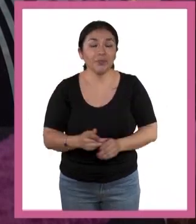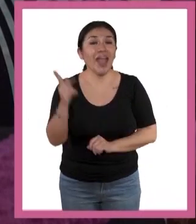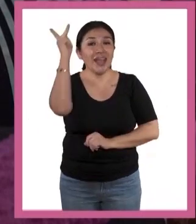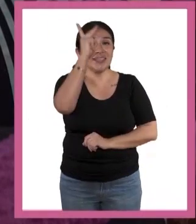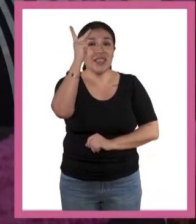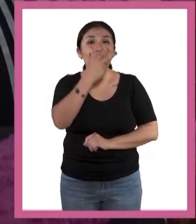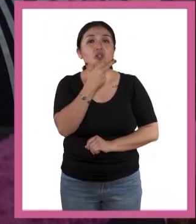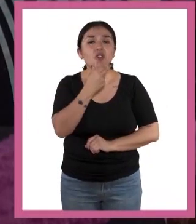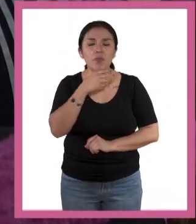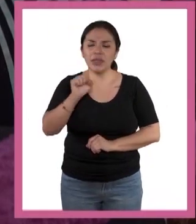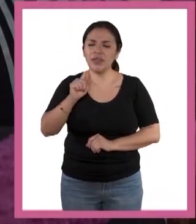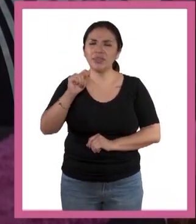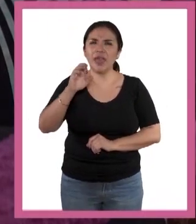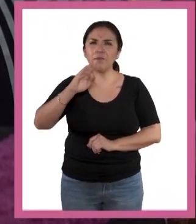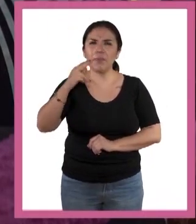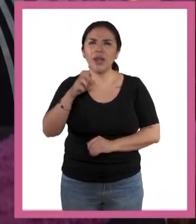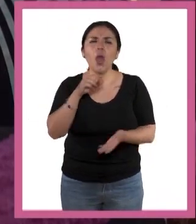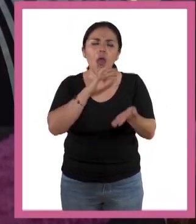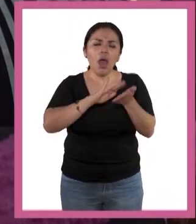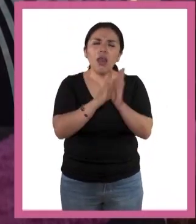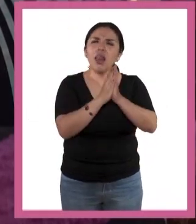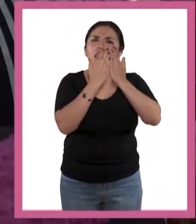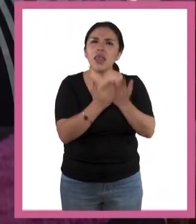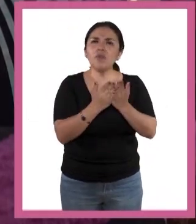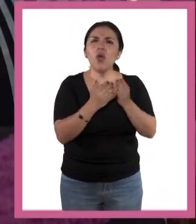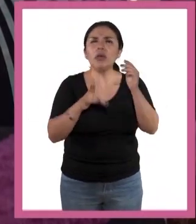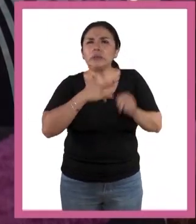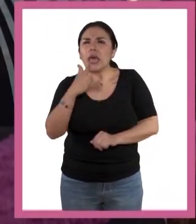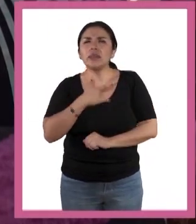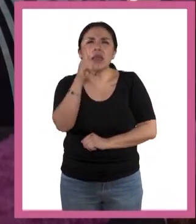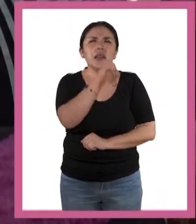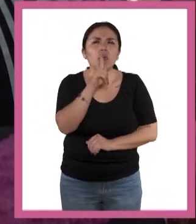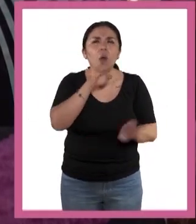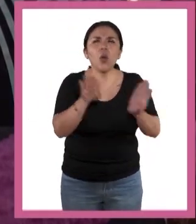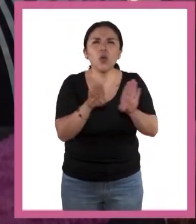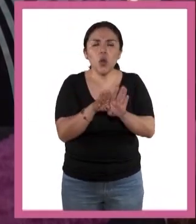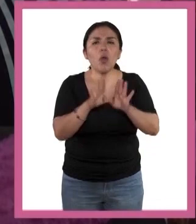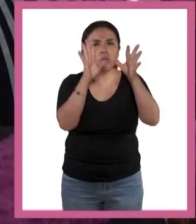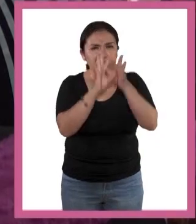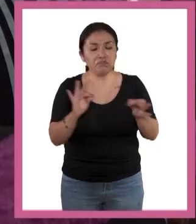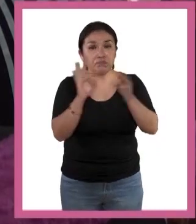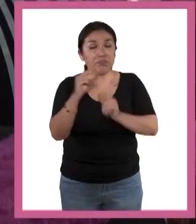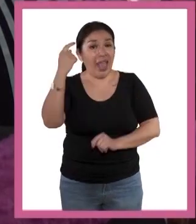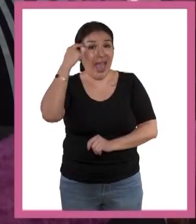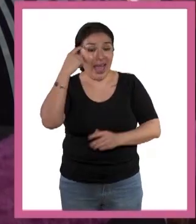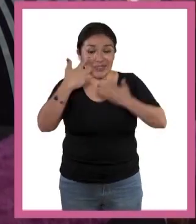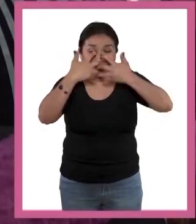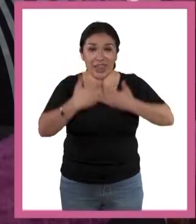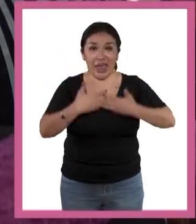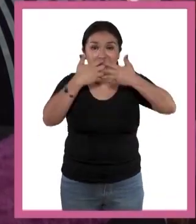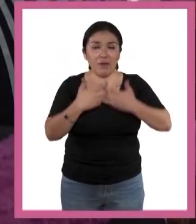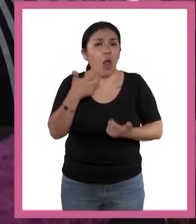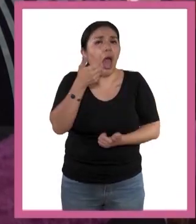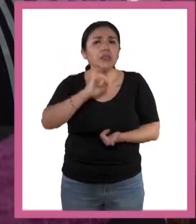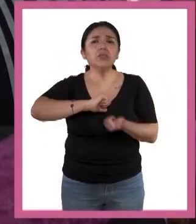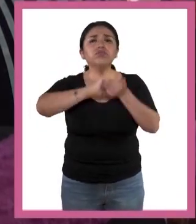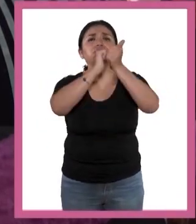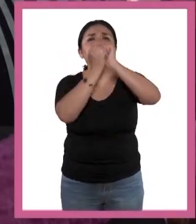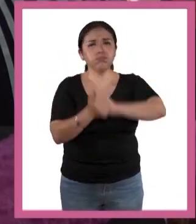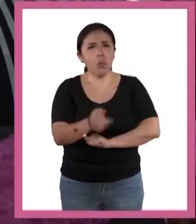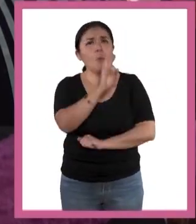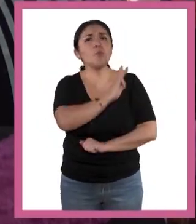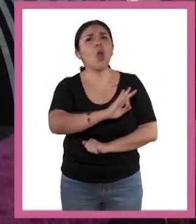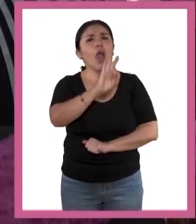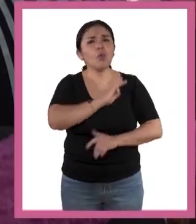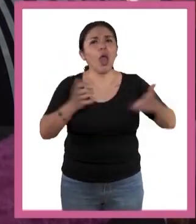psicólogo Stephen Pinker, en su libro El Instinto del Lenguaje, explica que nuestro cerebro evolutivamente tiene la